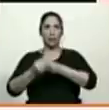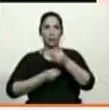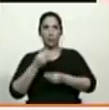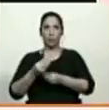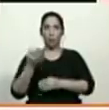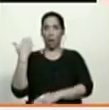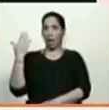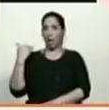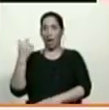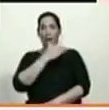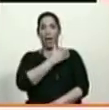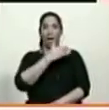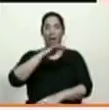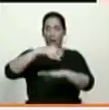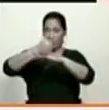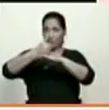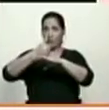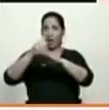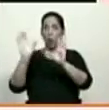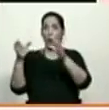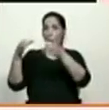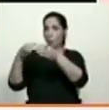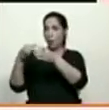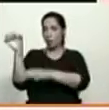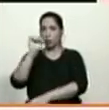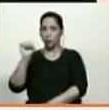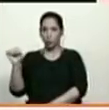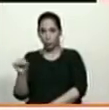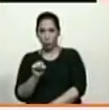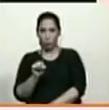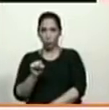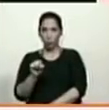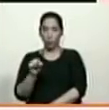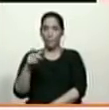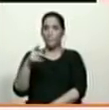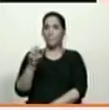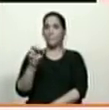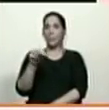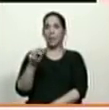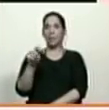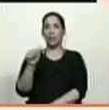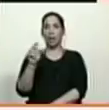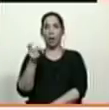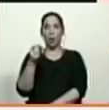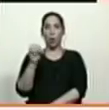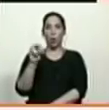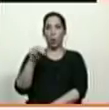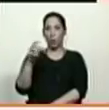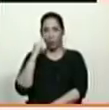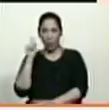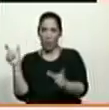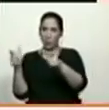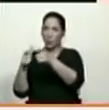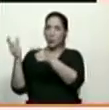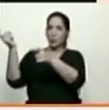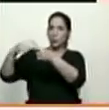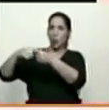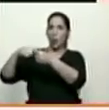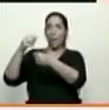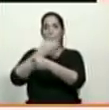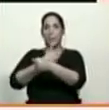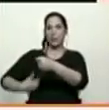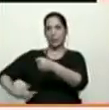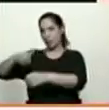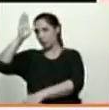jefe del Comando Sur del Pentágono, John Kelly, y que hoy es, bueno, forma parte del círculo del presidente Donald